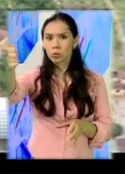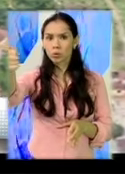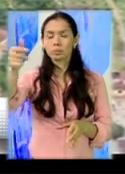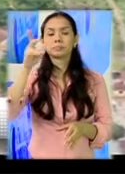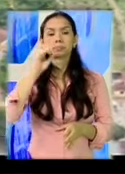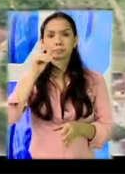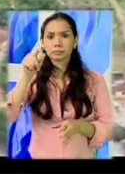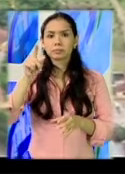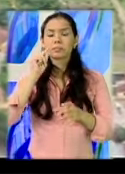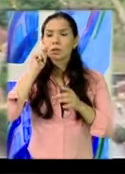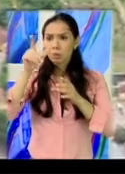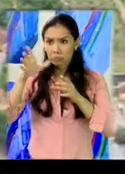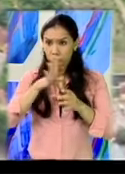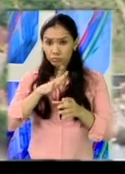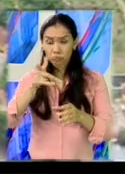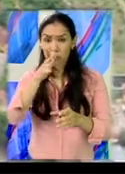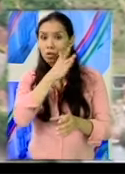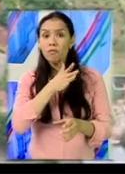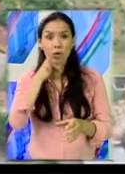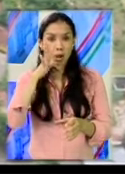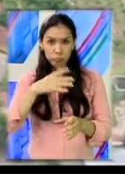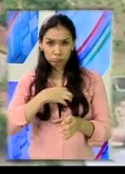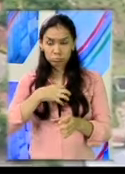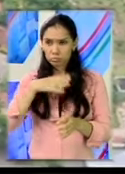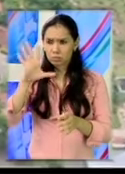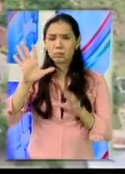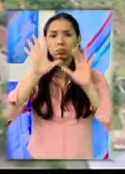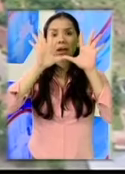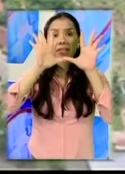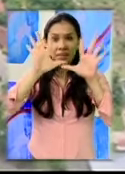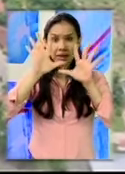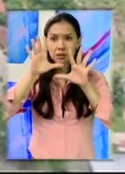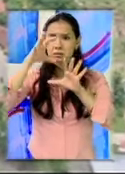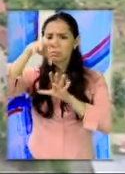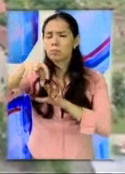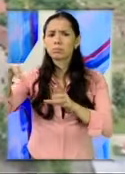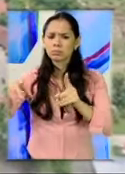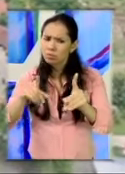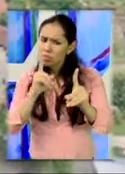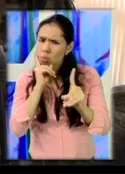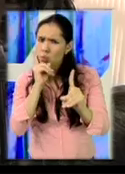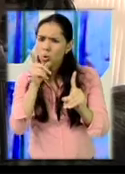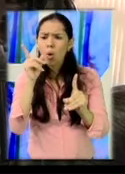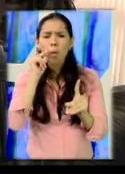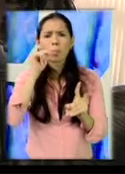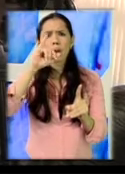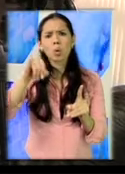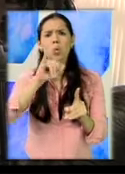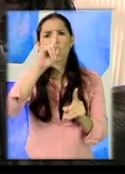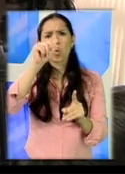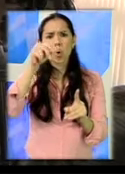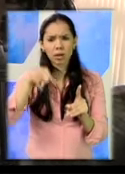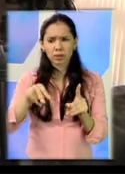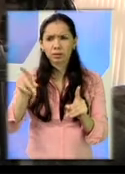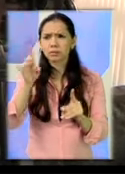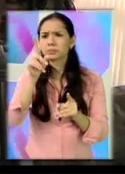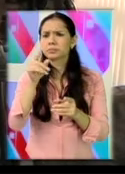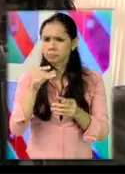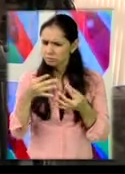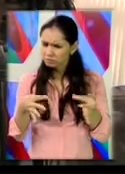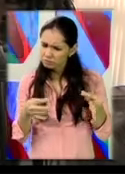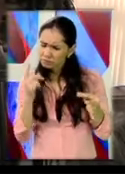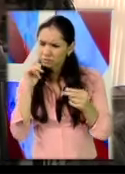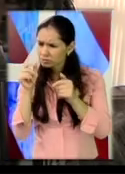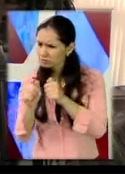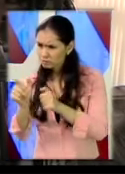Valdemar Morfín Guzmán. De las 10, solo aparece una a nombre de Juan Ortiz, Chamalé, por lo que ahora antes de dictar la sentencia,